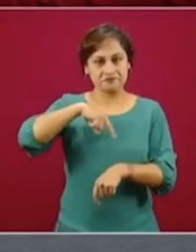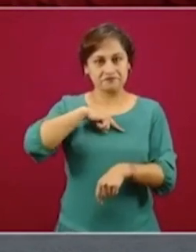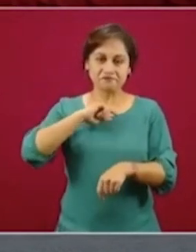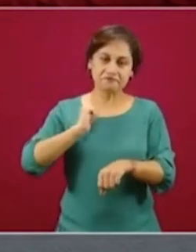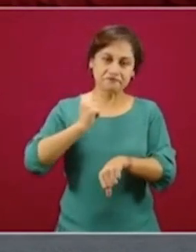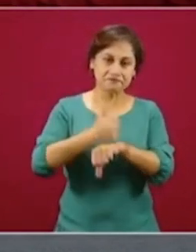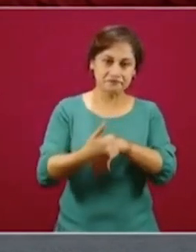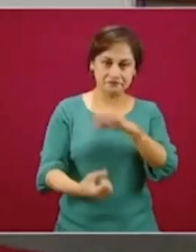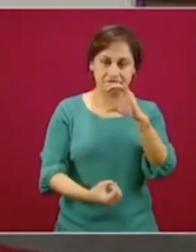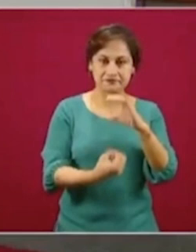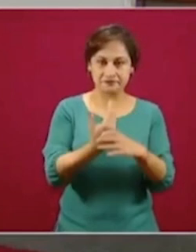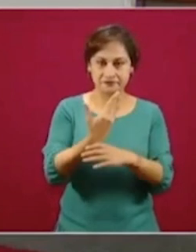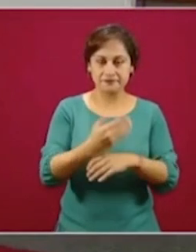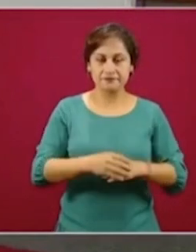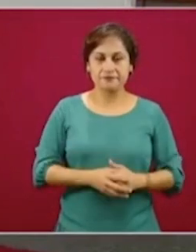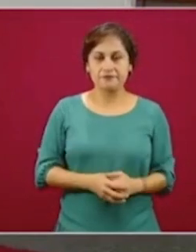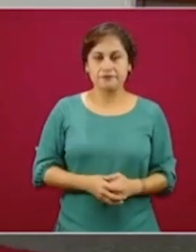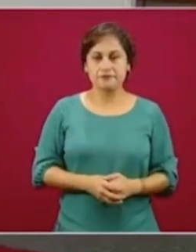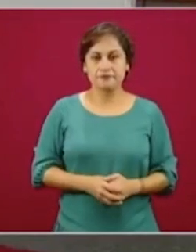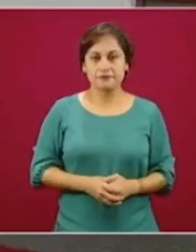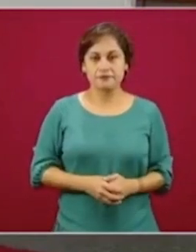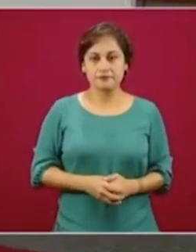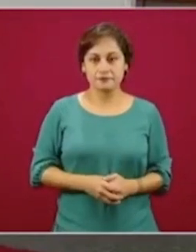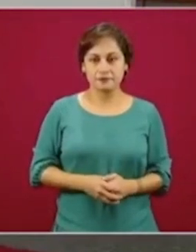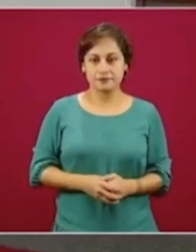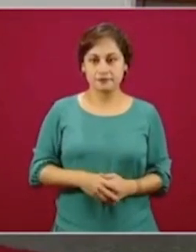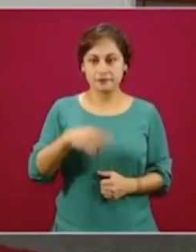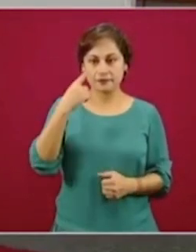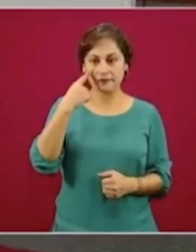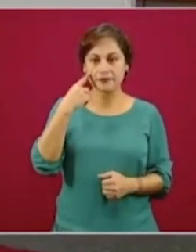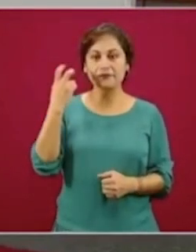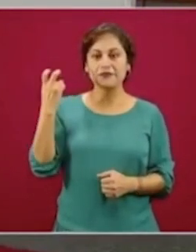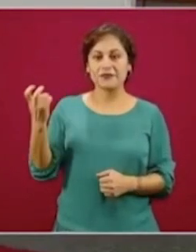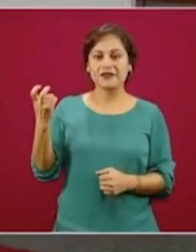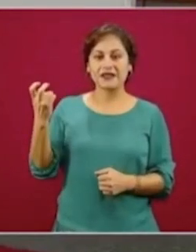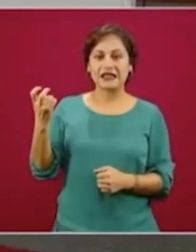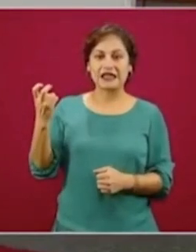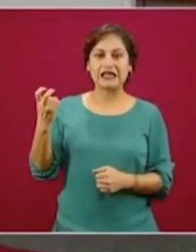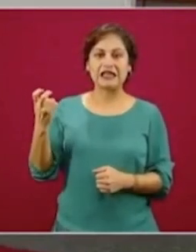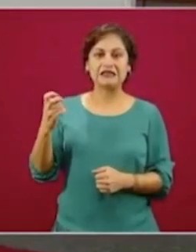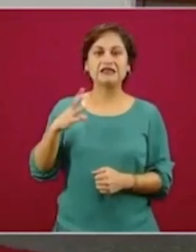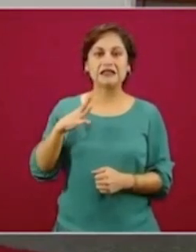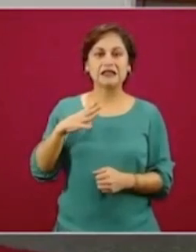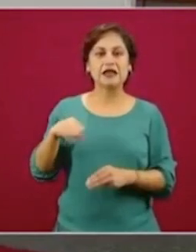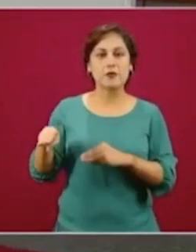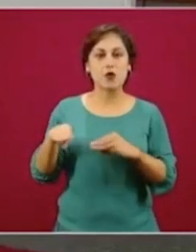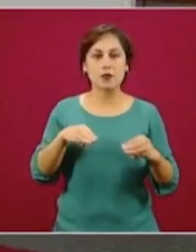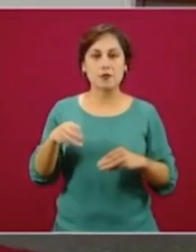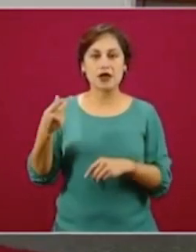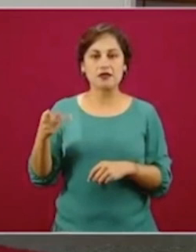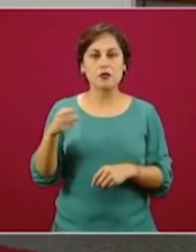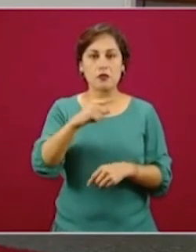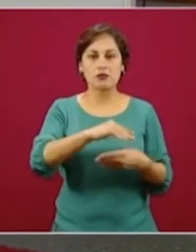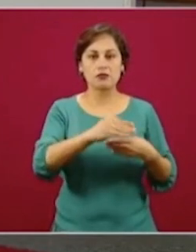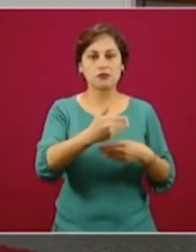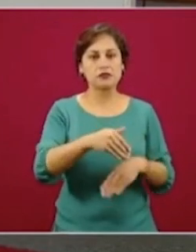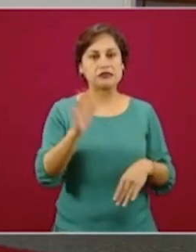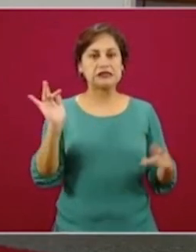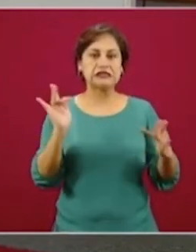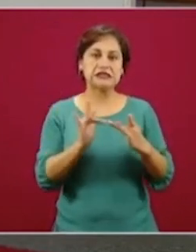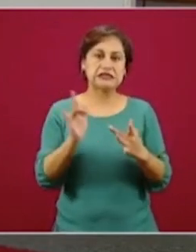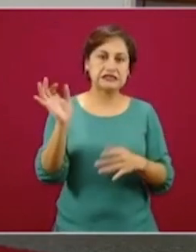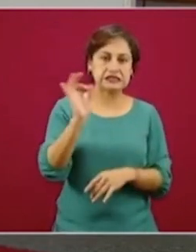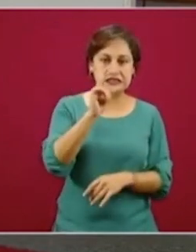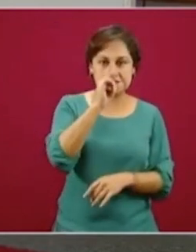Otro lanzamiento que hemos hecho durante… Esa tenía una animación, pero seguro la computadora se puso necia y no la quiso poner, pero el punto es que